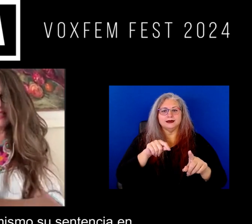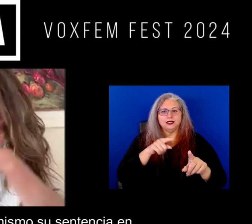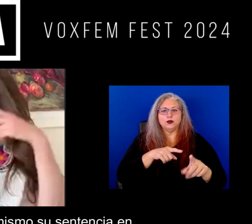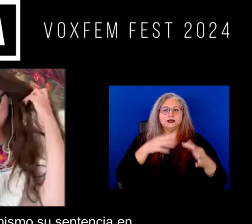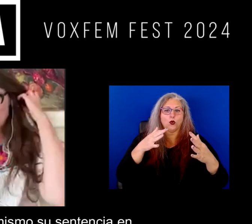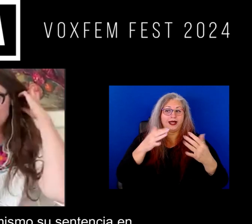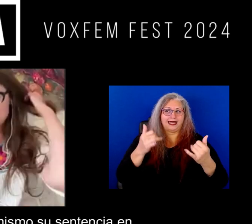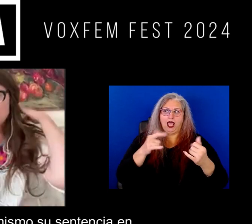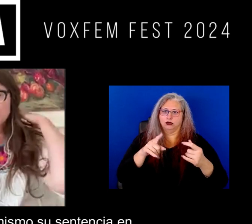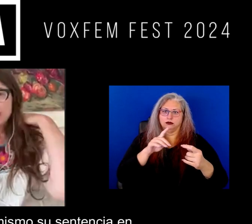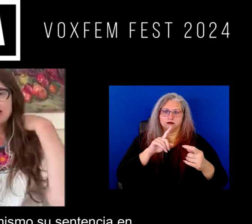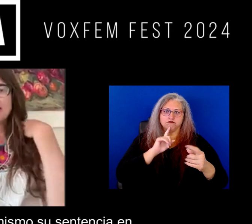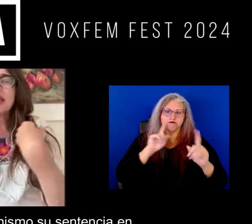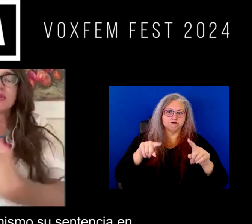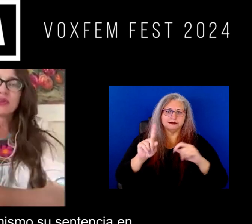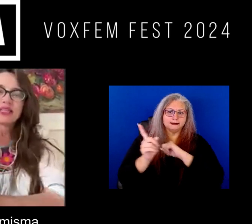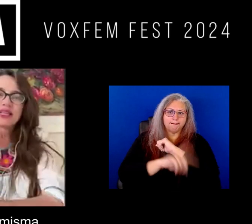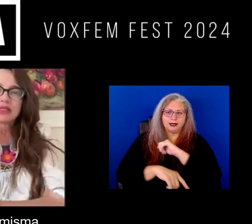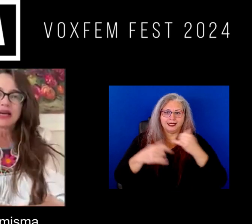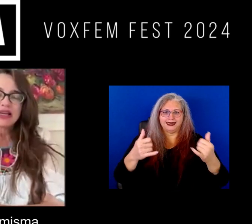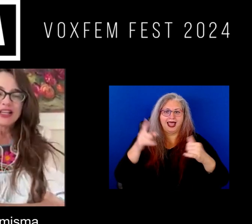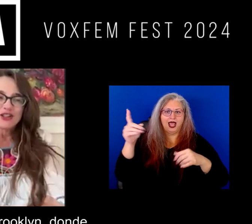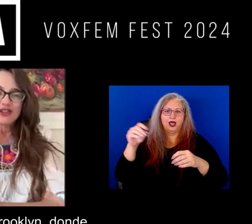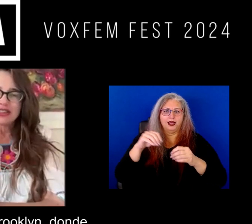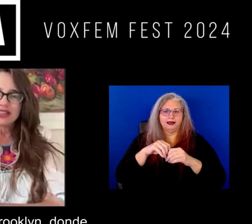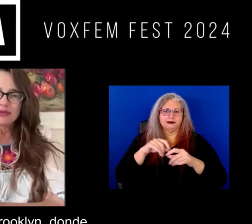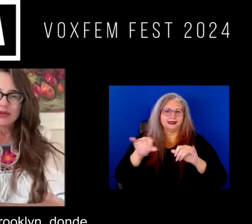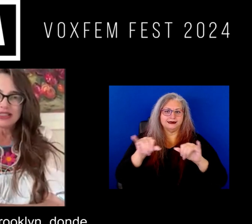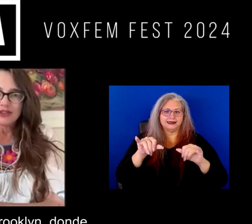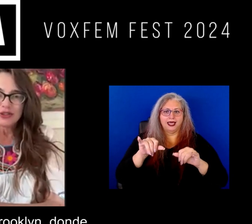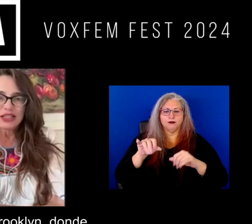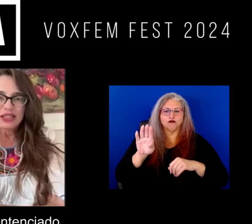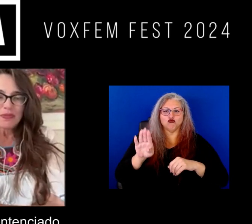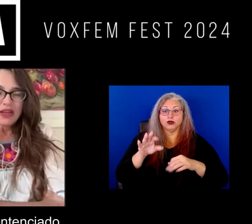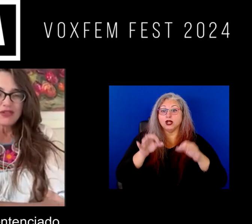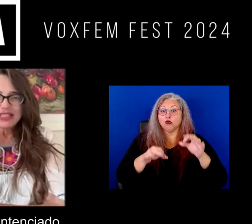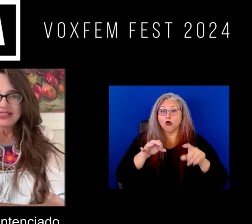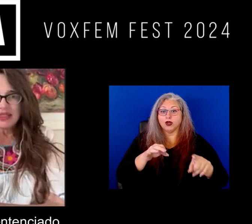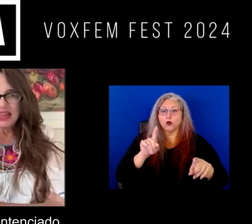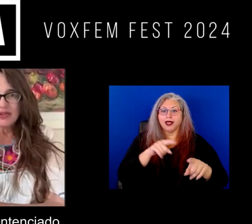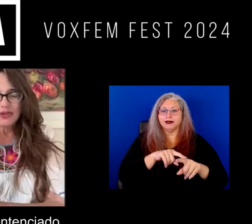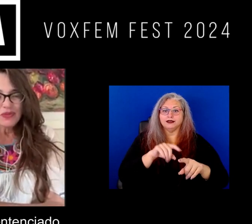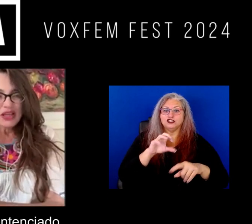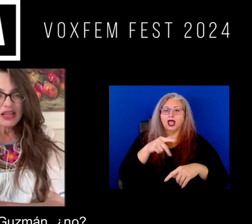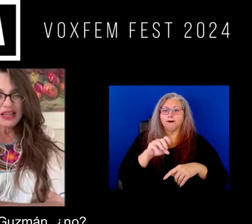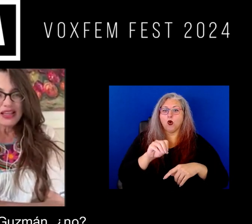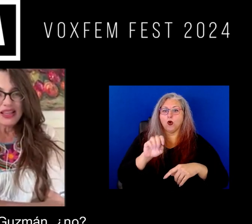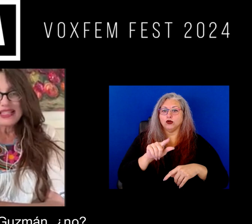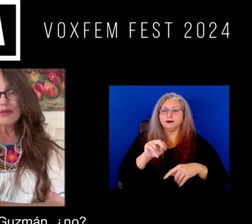se espera ahora mismo su sentencia en la misma corte de Brooklyn donde fue sentenciado